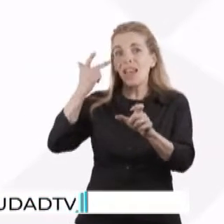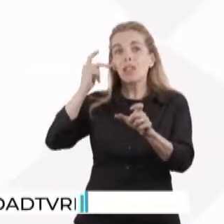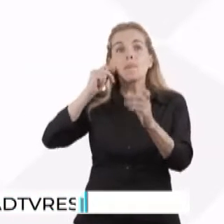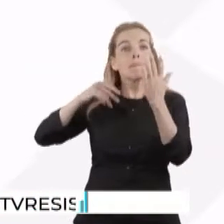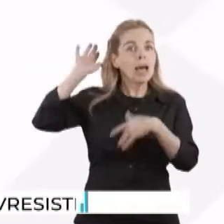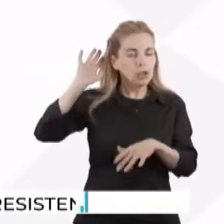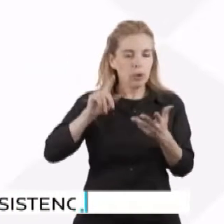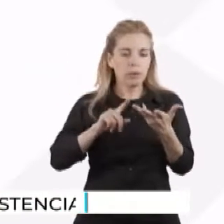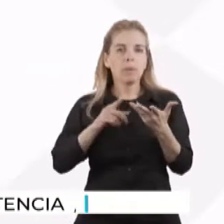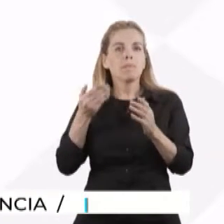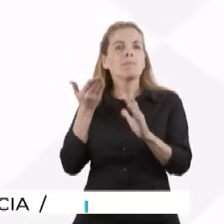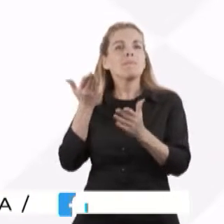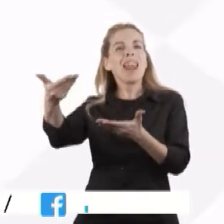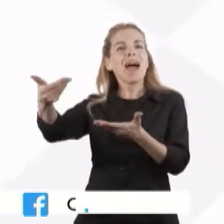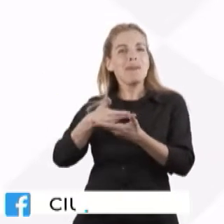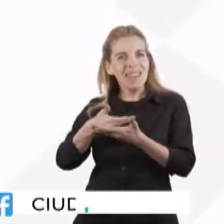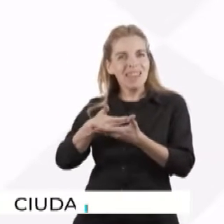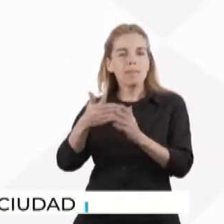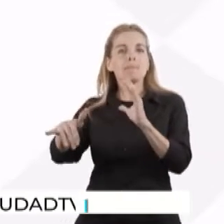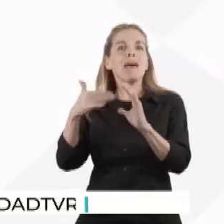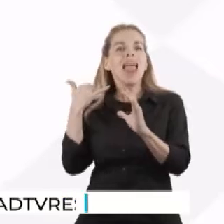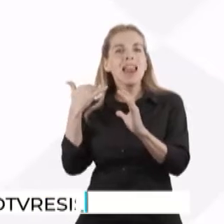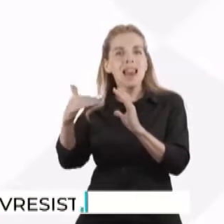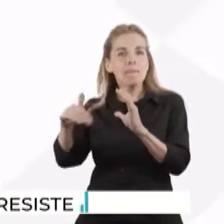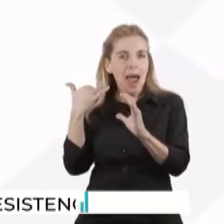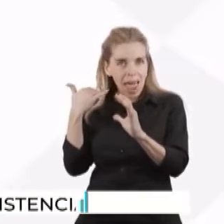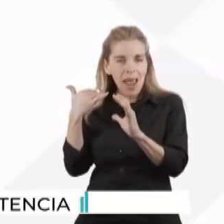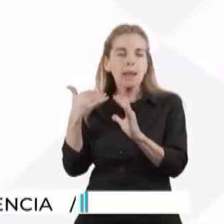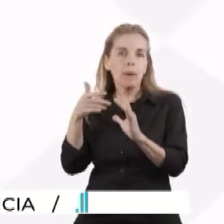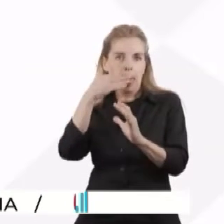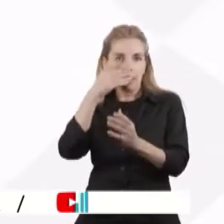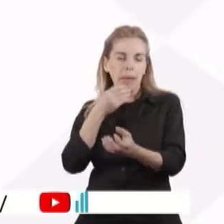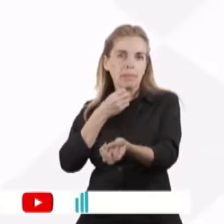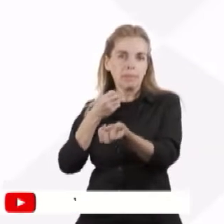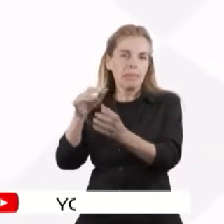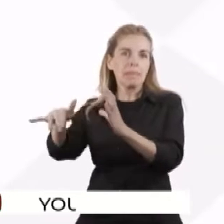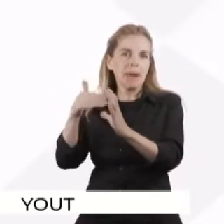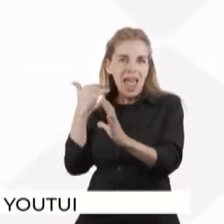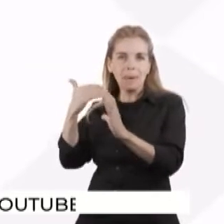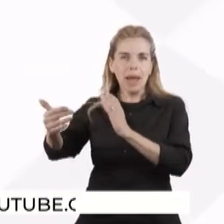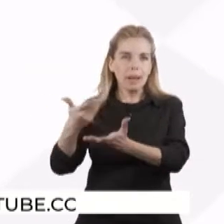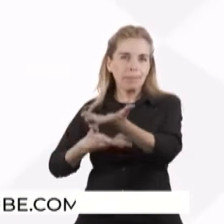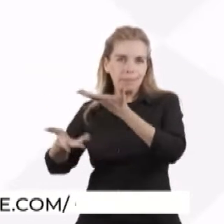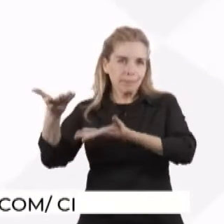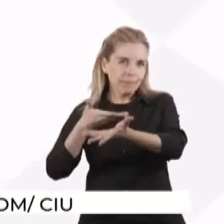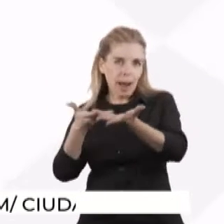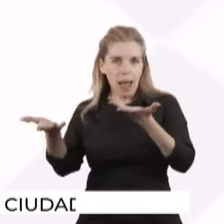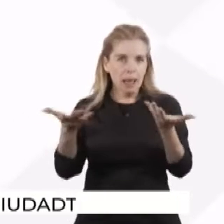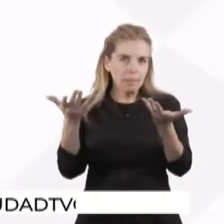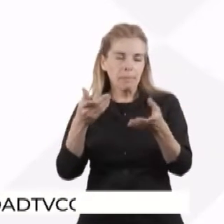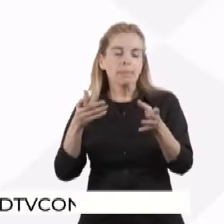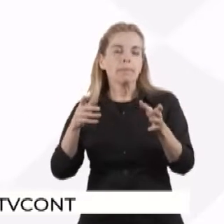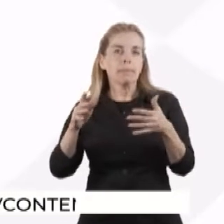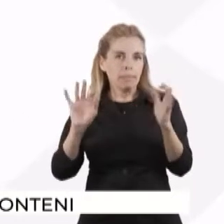una dirección de correo electrónico a donde se van a producir después las notificaciones y de donde va a poder interactuar el ciudadano en las etapas